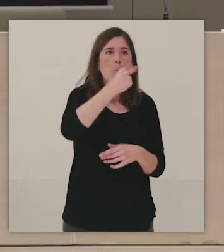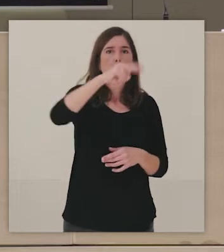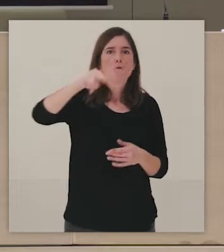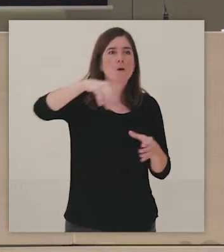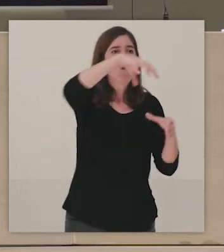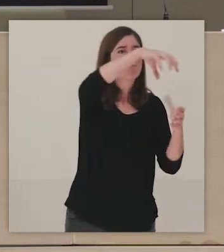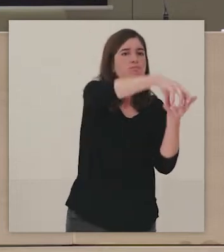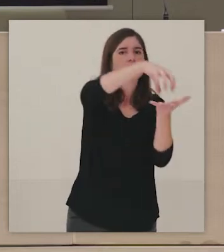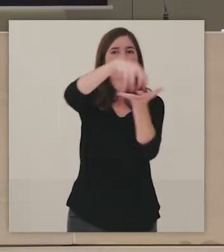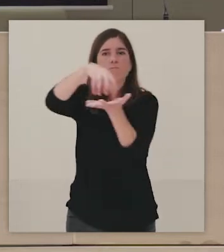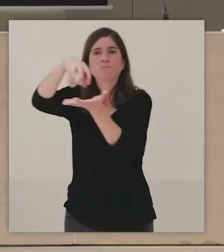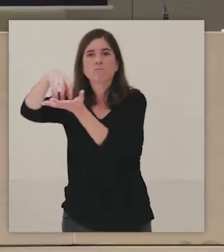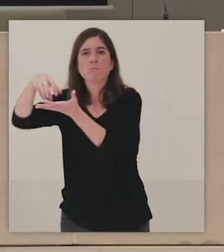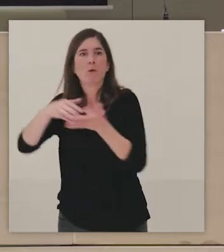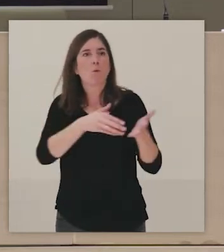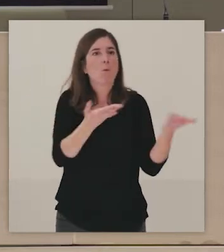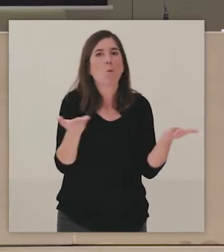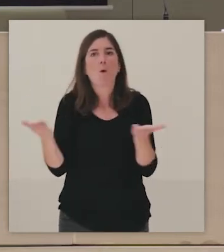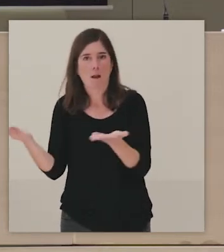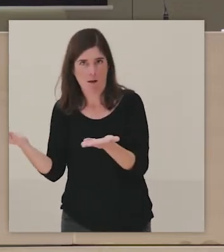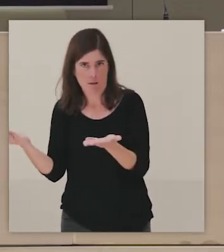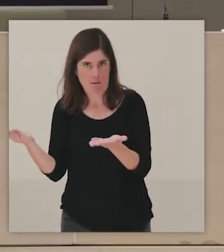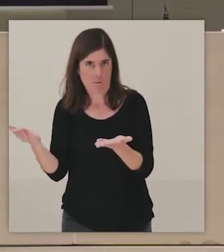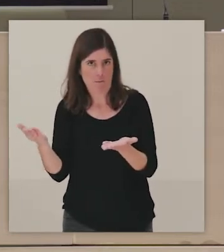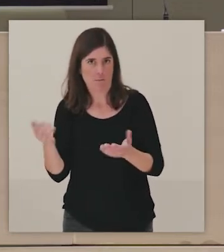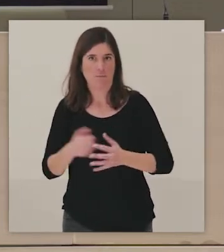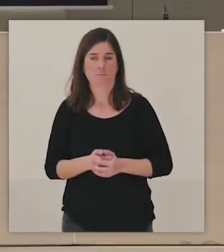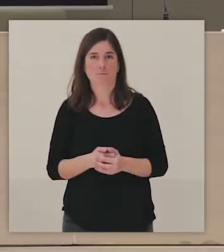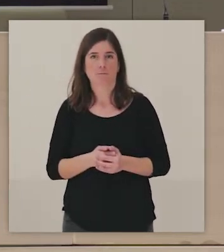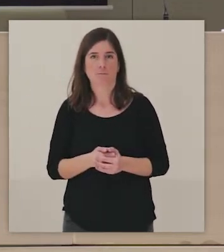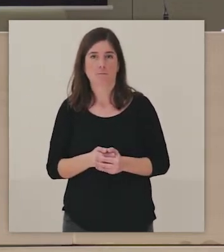instituciones en las que nosotros estamos.